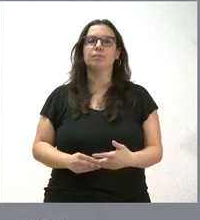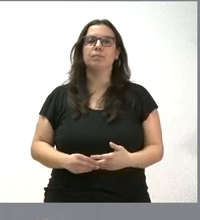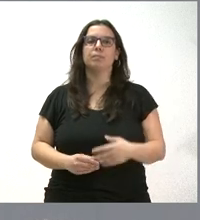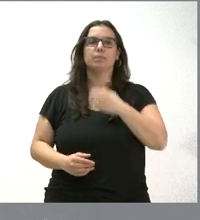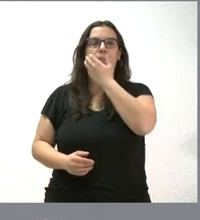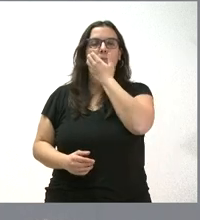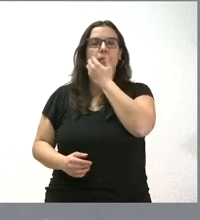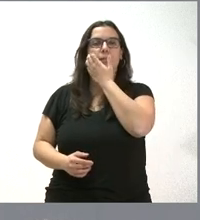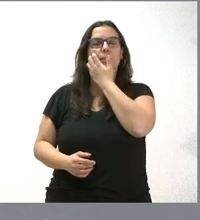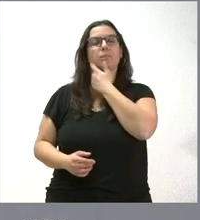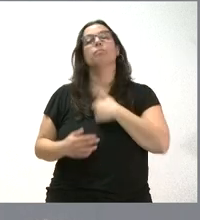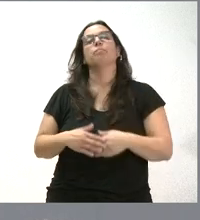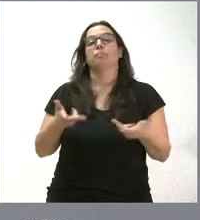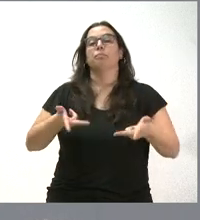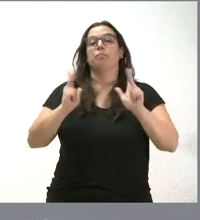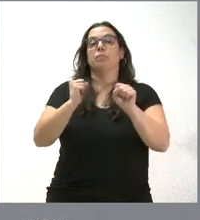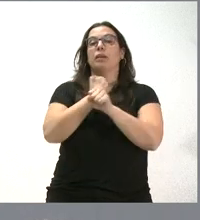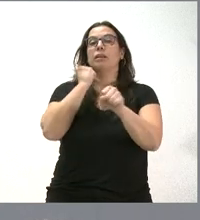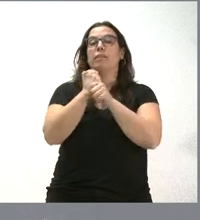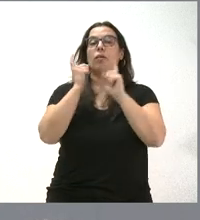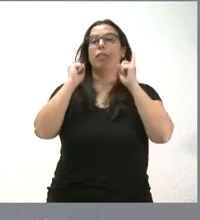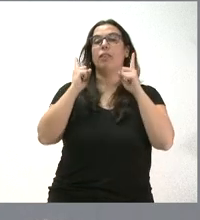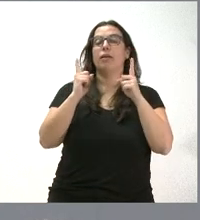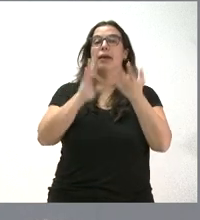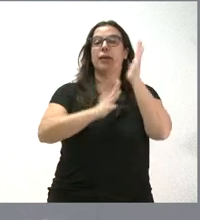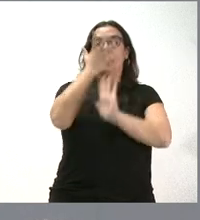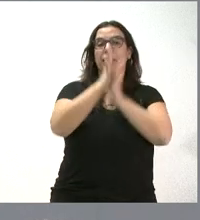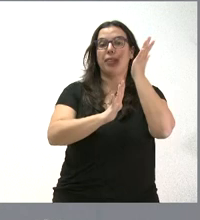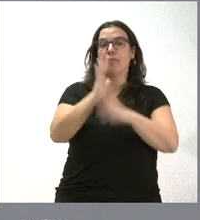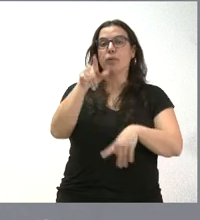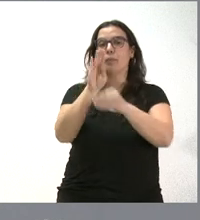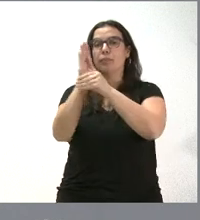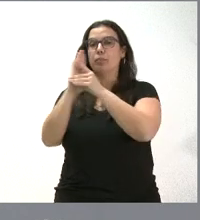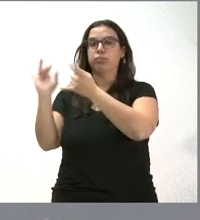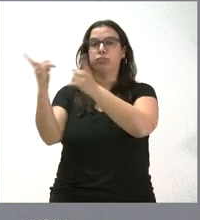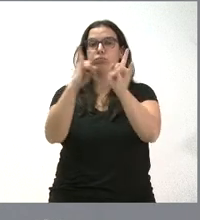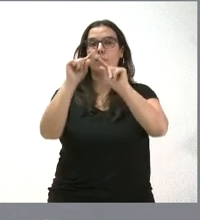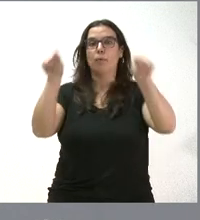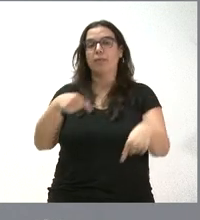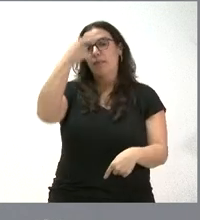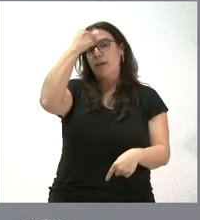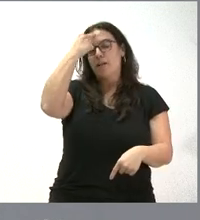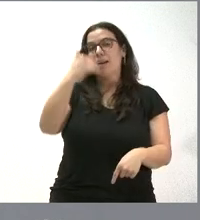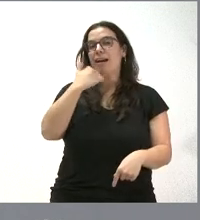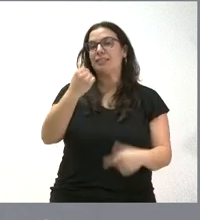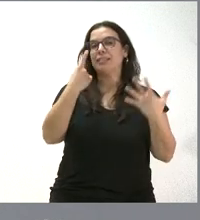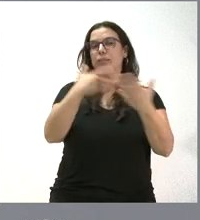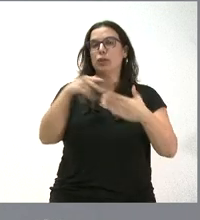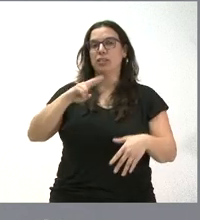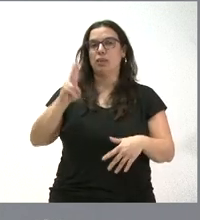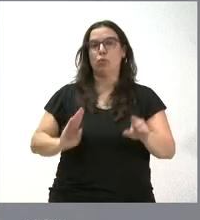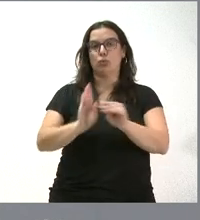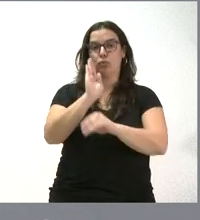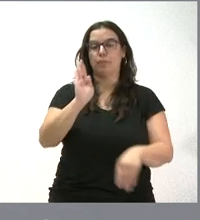Se autorizan trabajos de prevención de incendios y tratamientos selvícolas en la provincia de Ávila por un importe de casi 6 millones de euros.